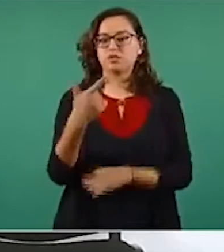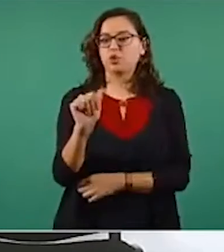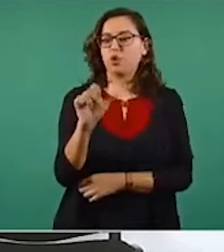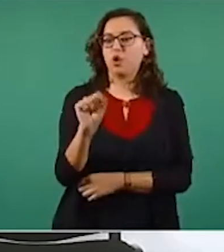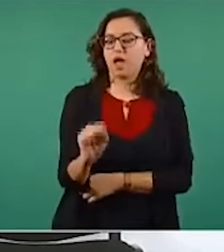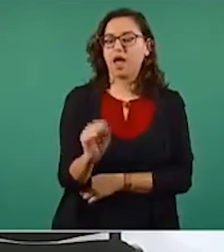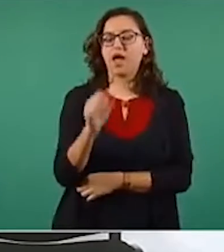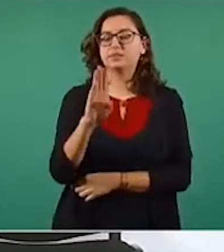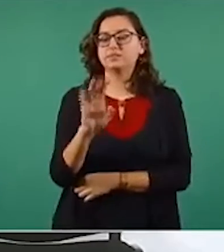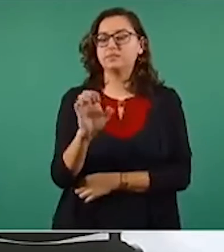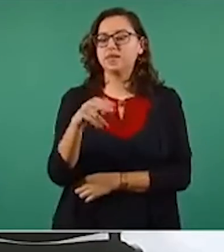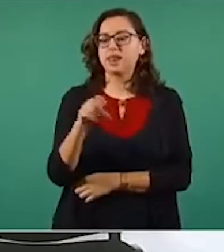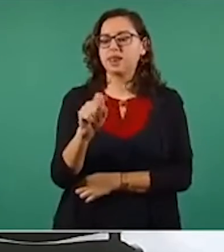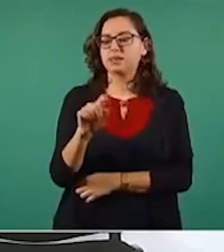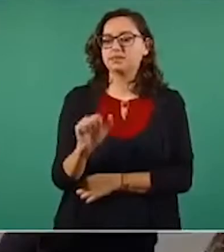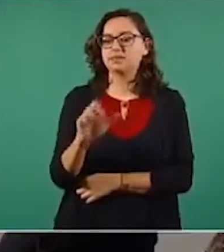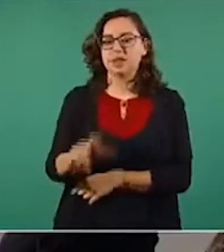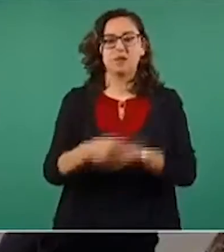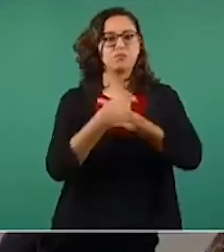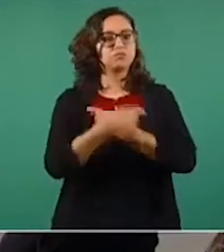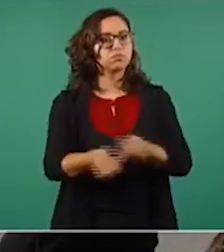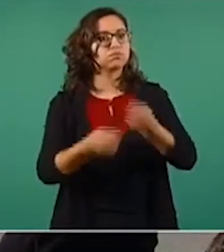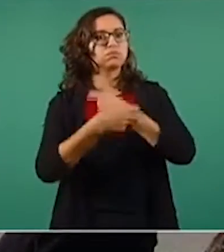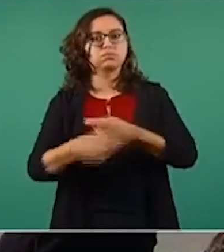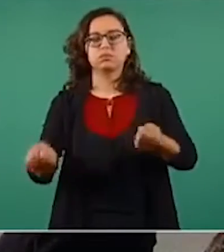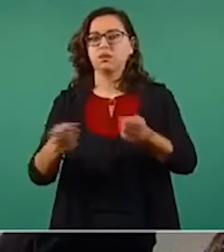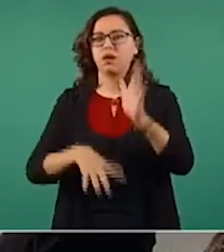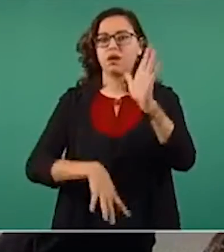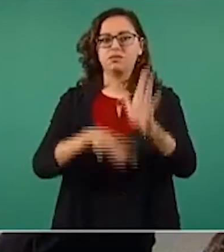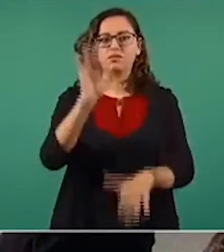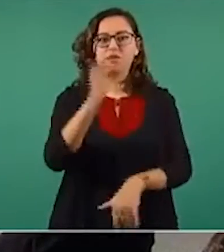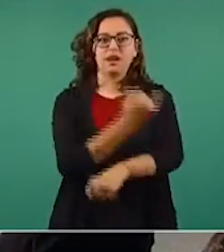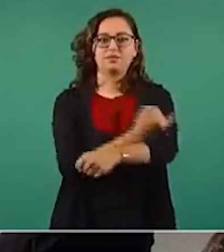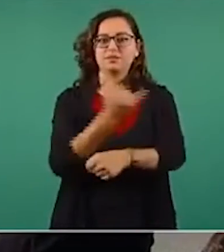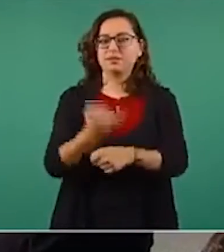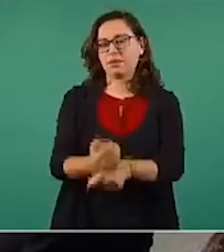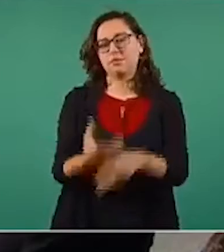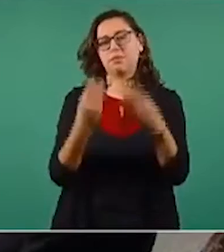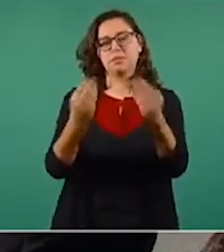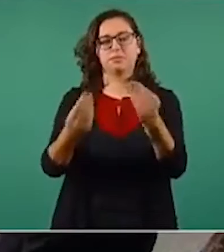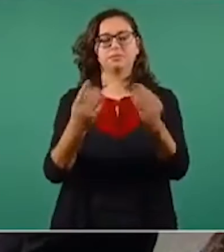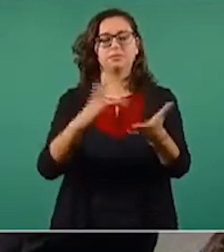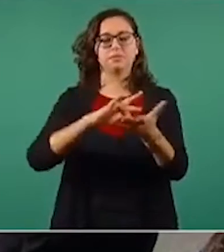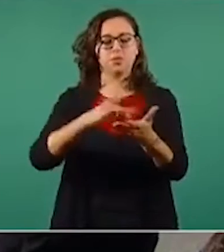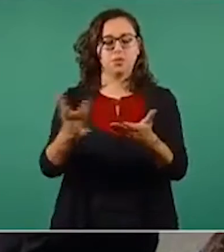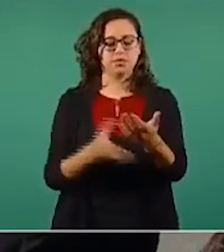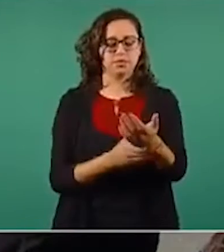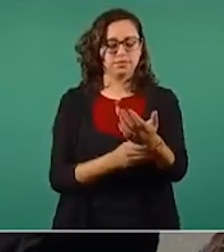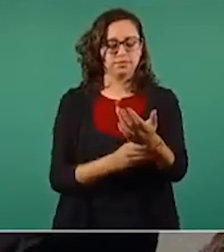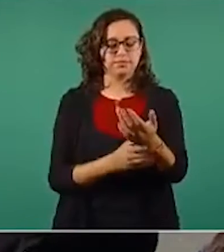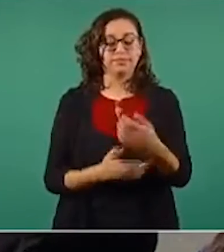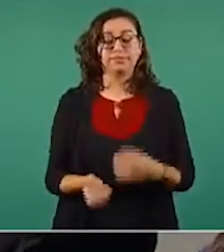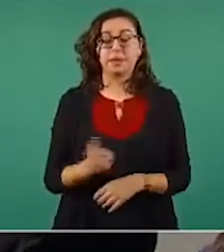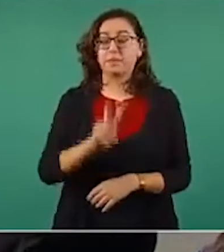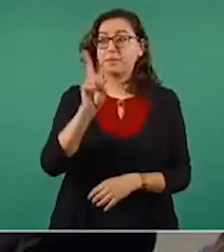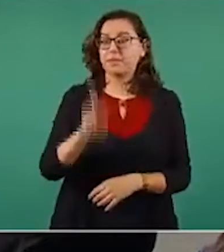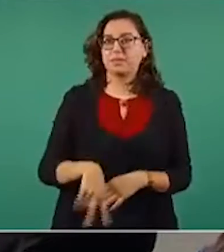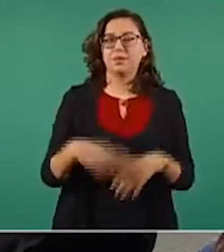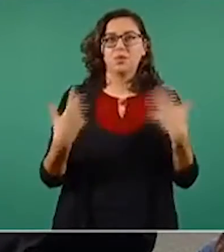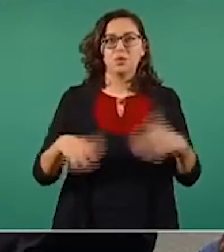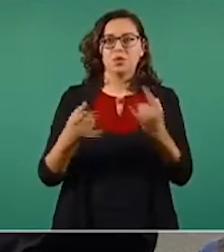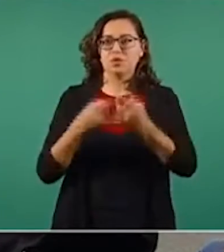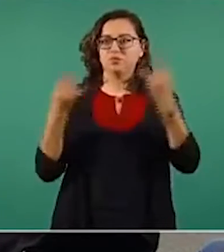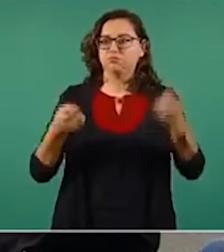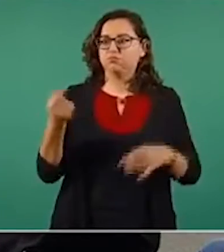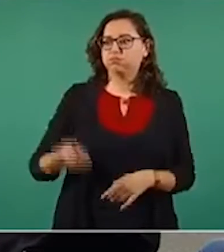Bienestar. Es un hecho histórico porque hace décadas que PEMEX no distribuía al